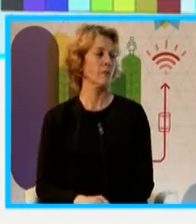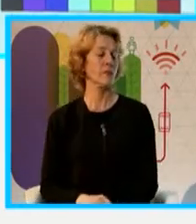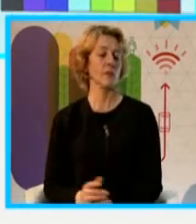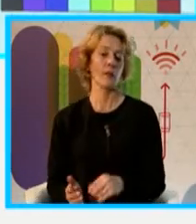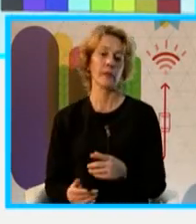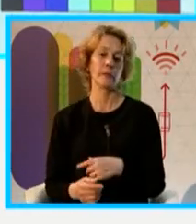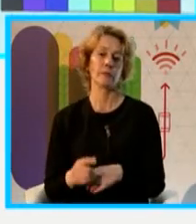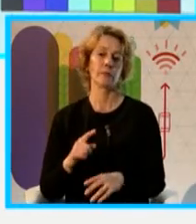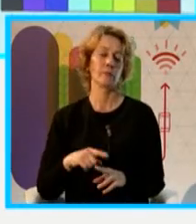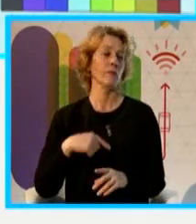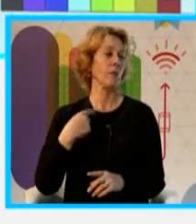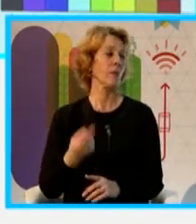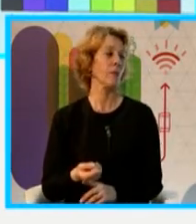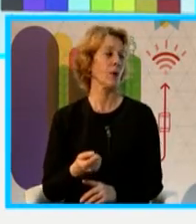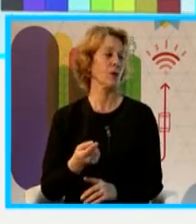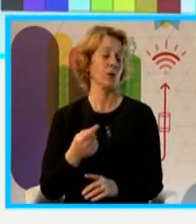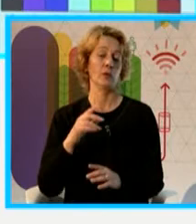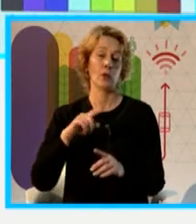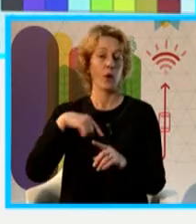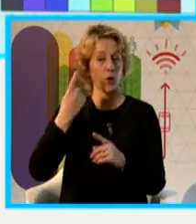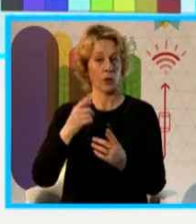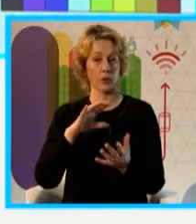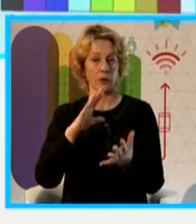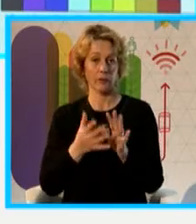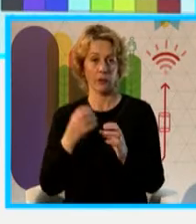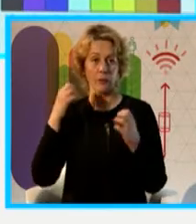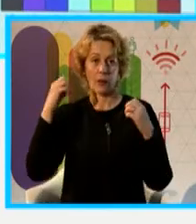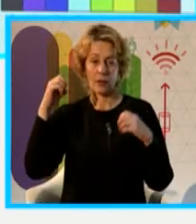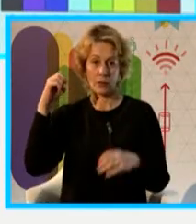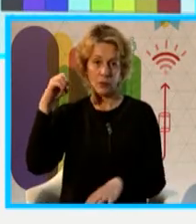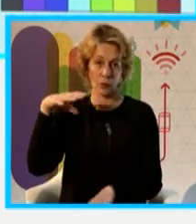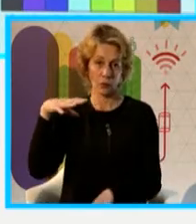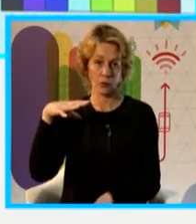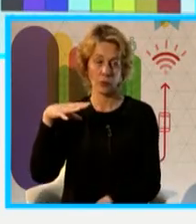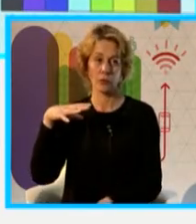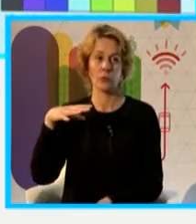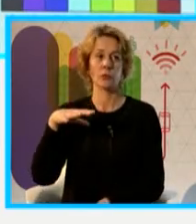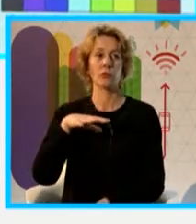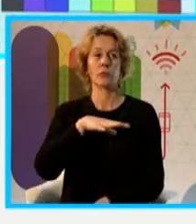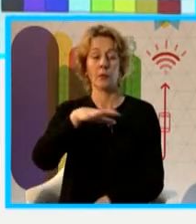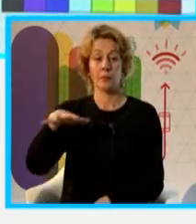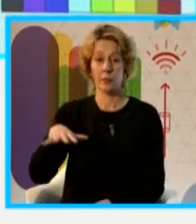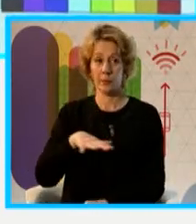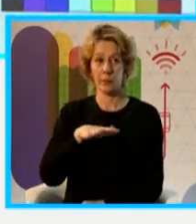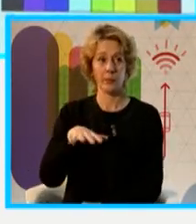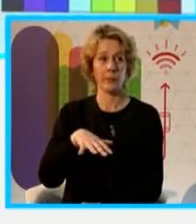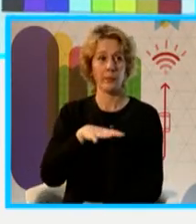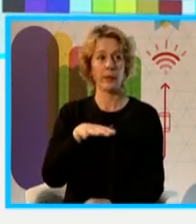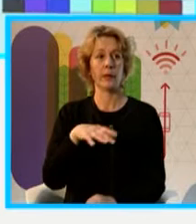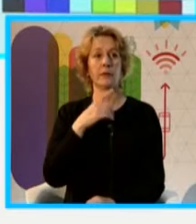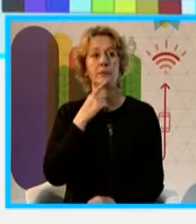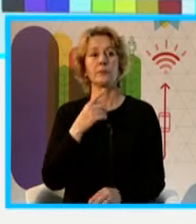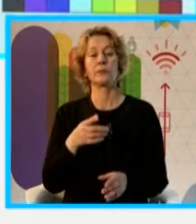la otra luminaria, que son luminarias que iluminarían la trama vial